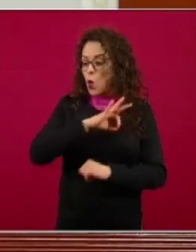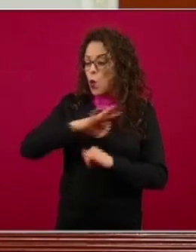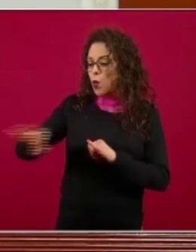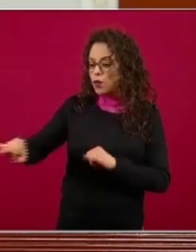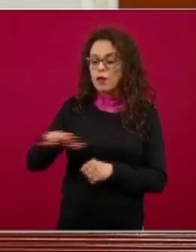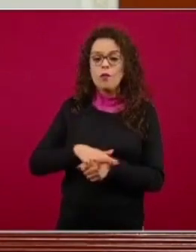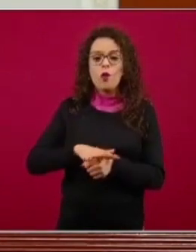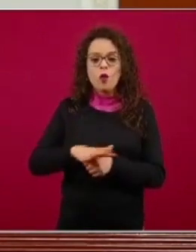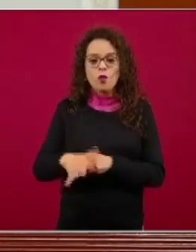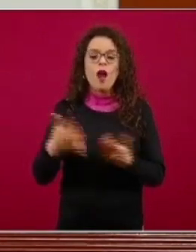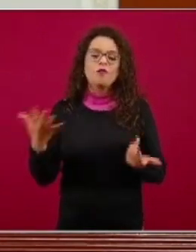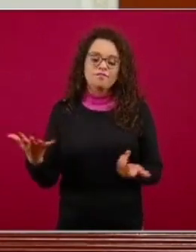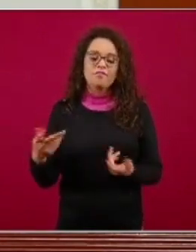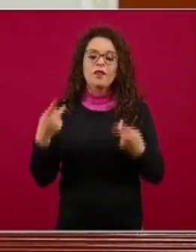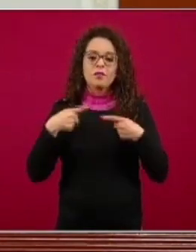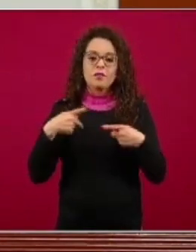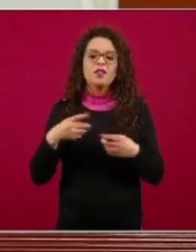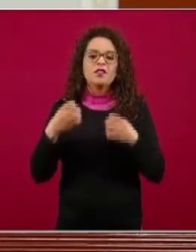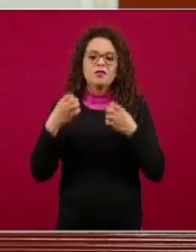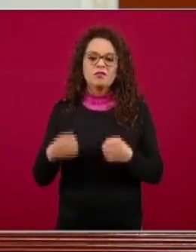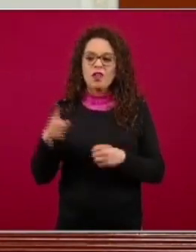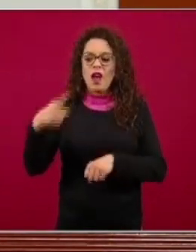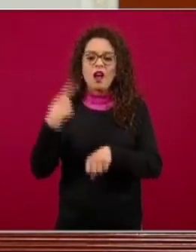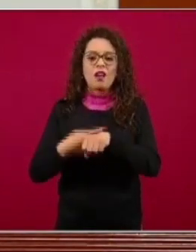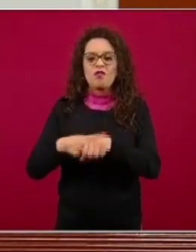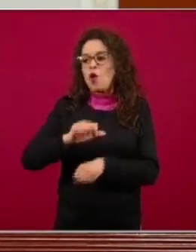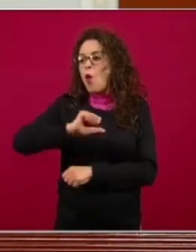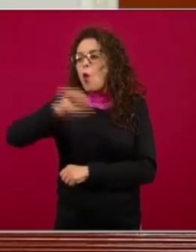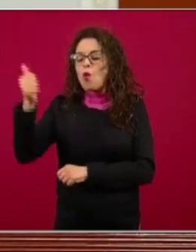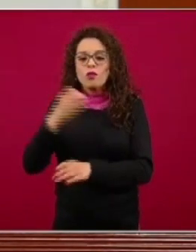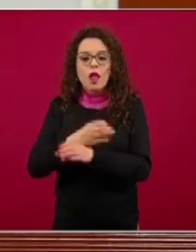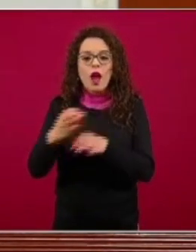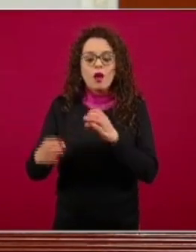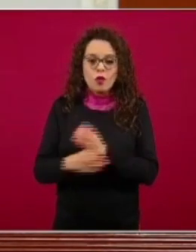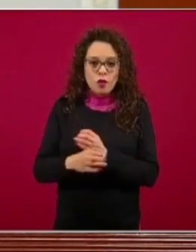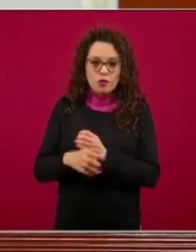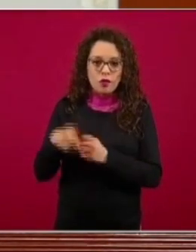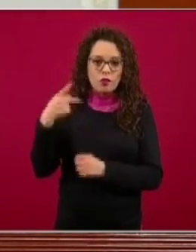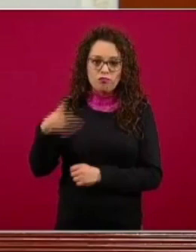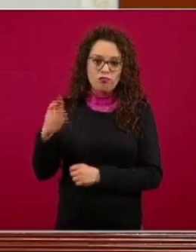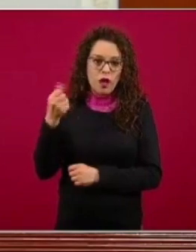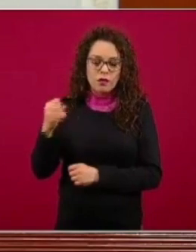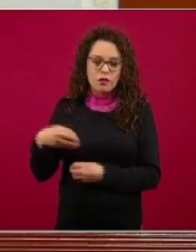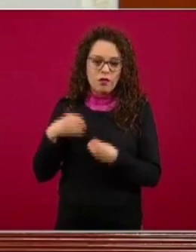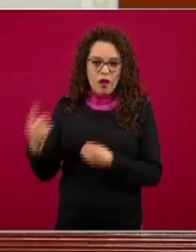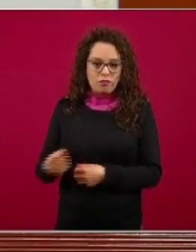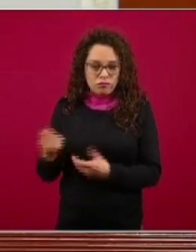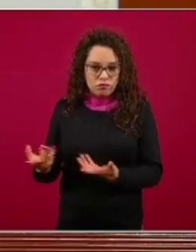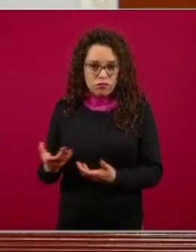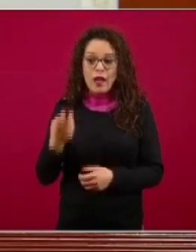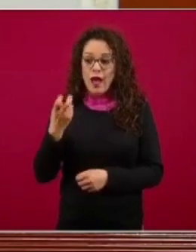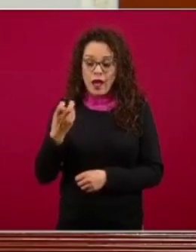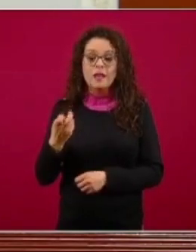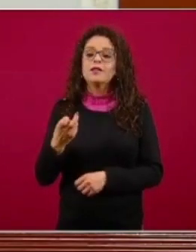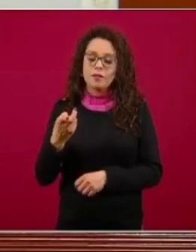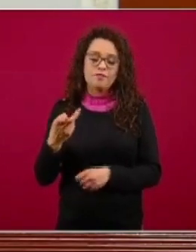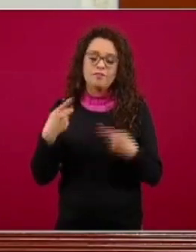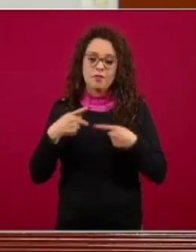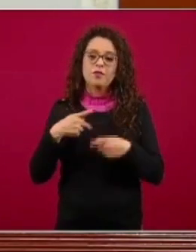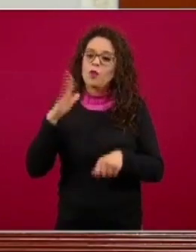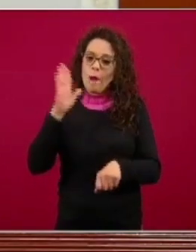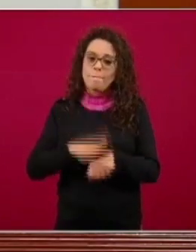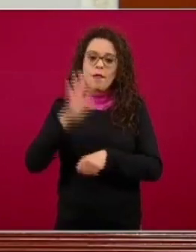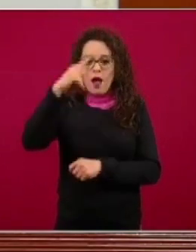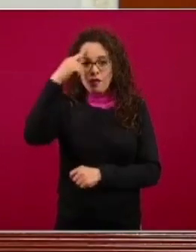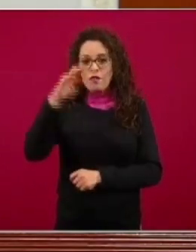que juegan un papel muy importante en por qué una persona puede ser más susceptible que